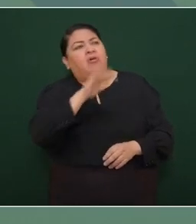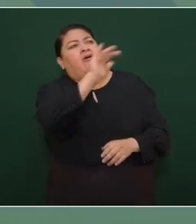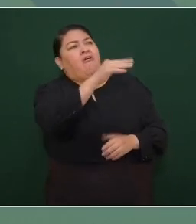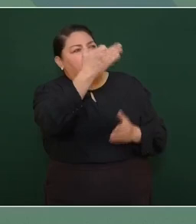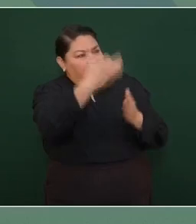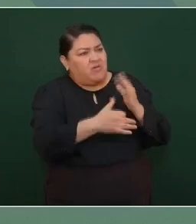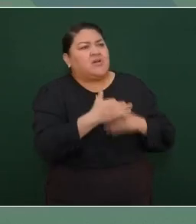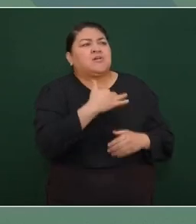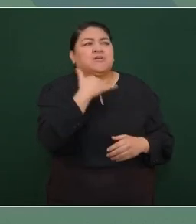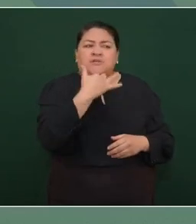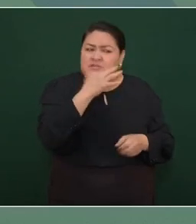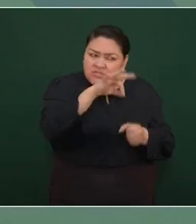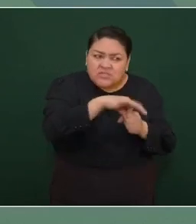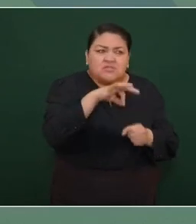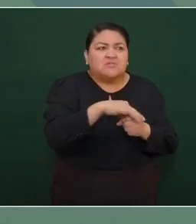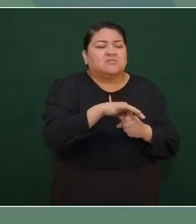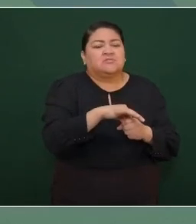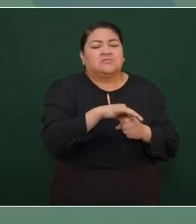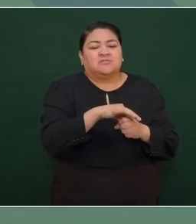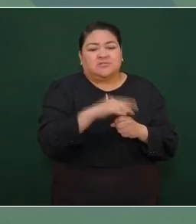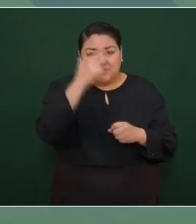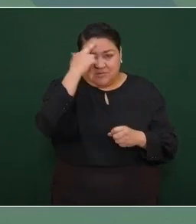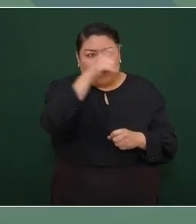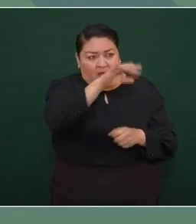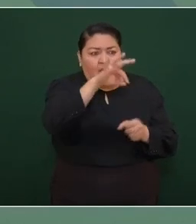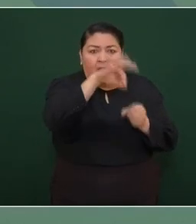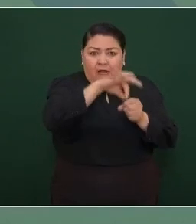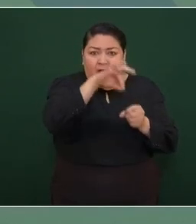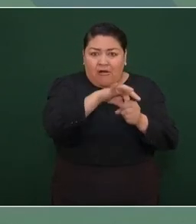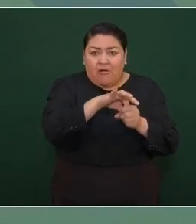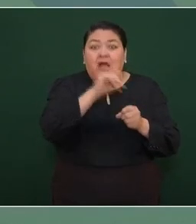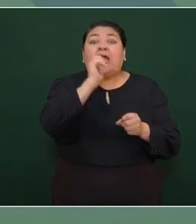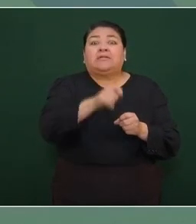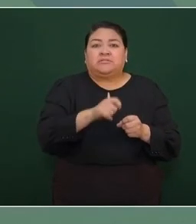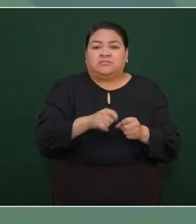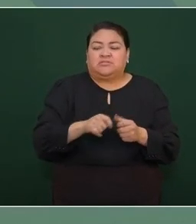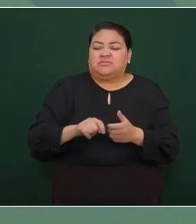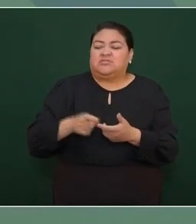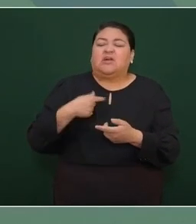porque nos robaban elecciones